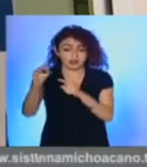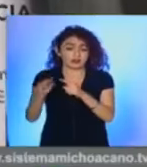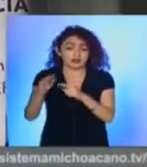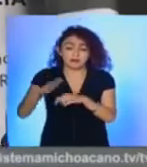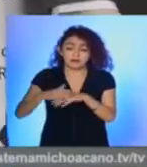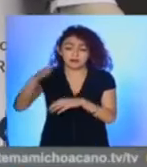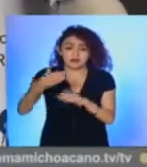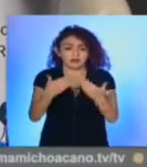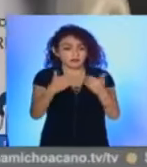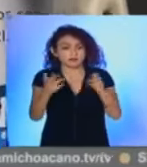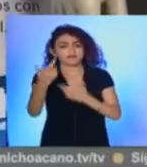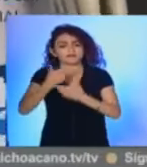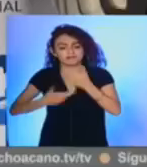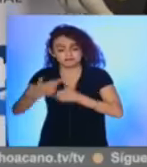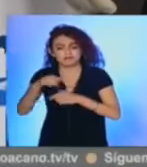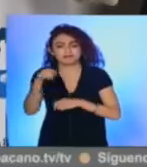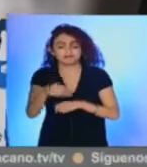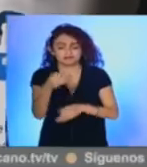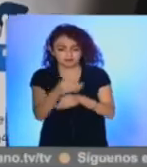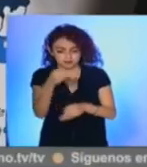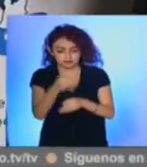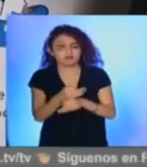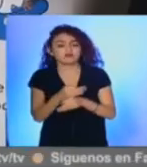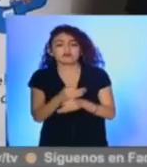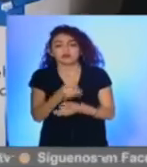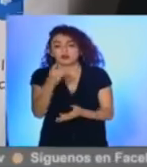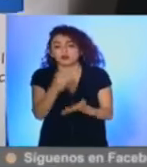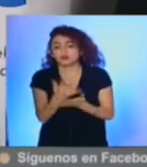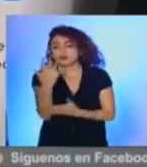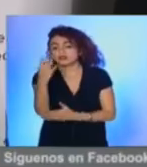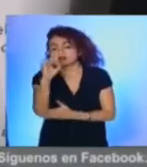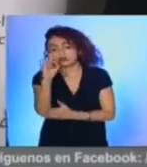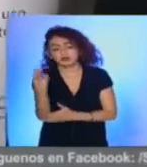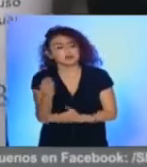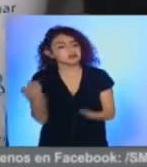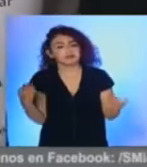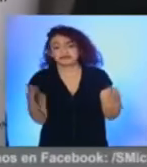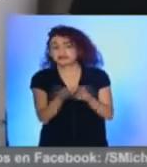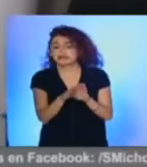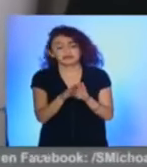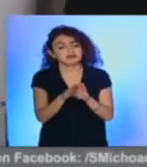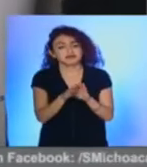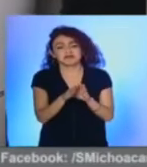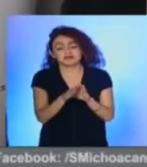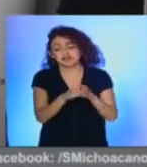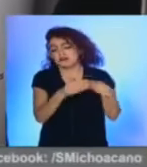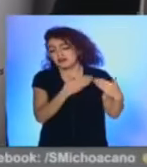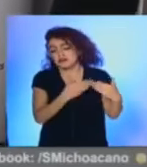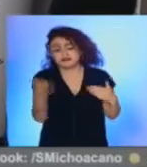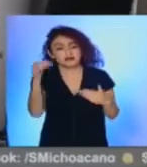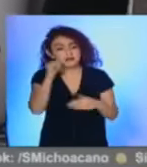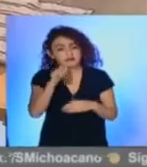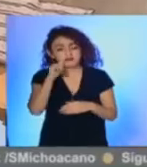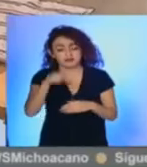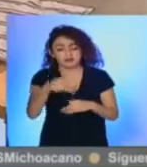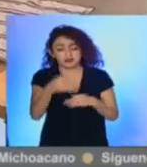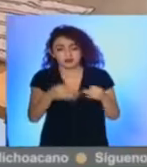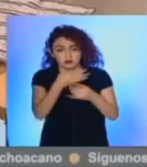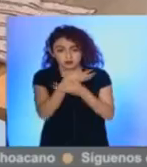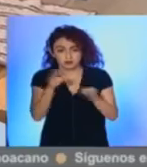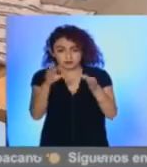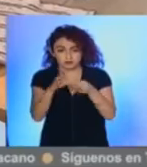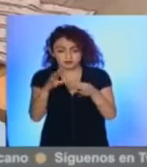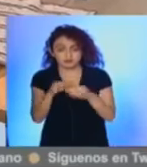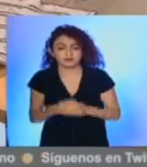la mayoría reabrieron. El funcionario resaltó que solo el 5% cerraron definitivamente de acuerdo con las últimas